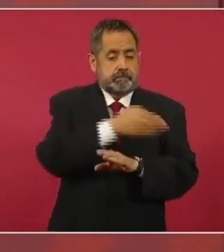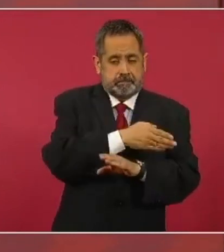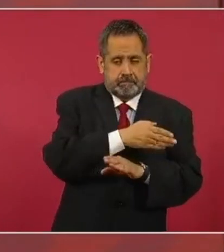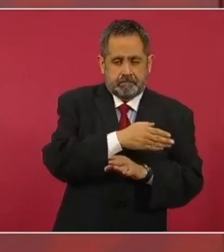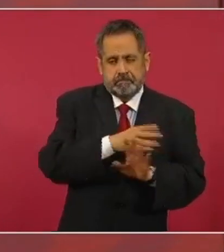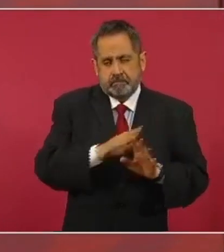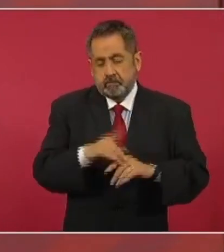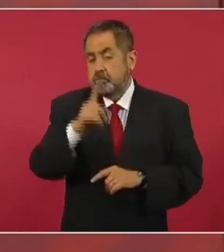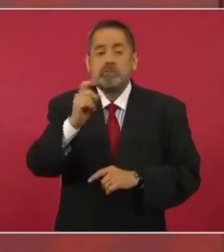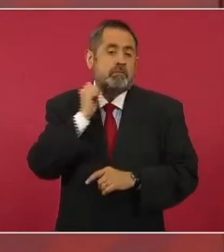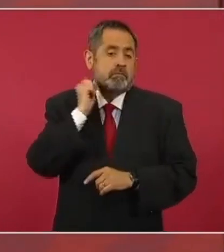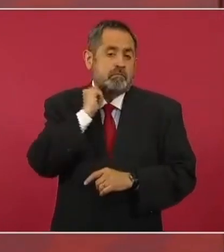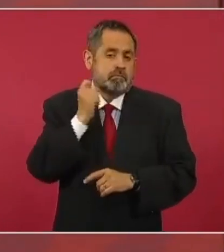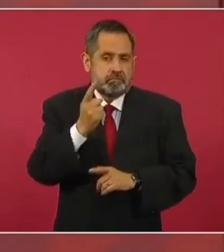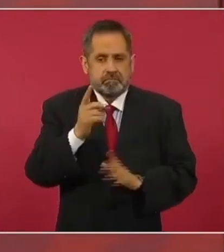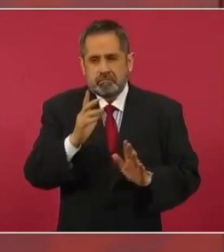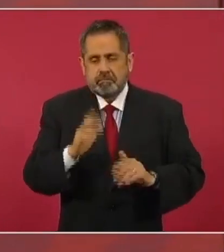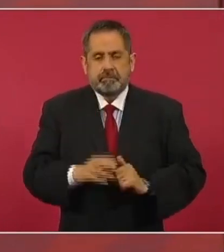Un senador.